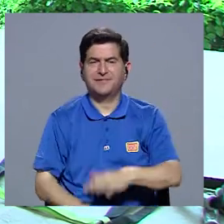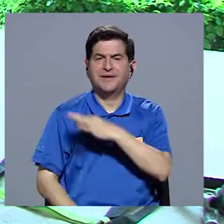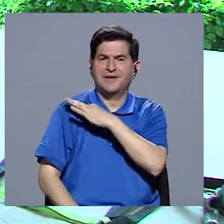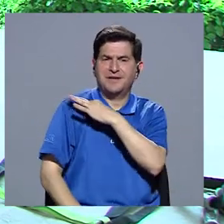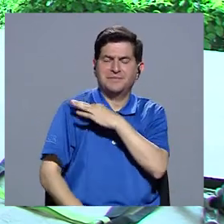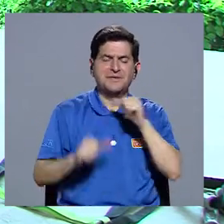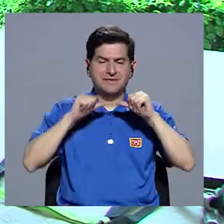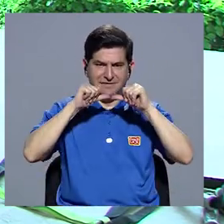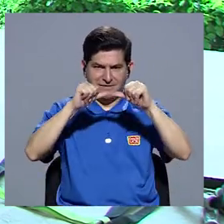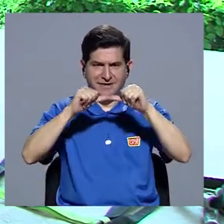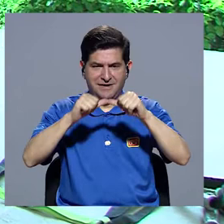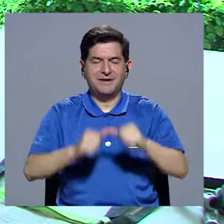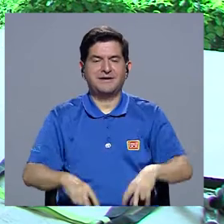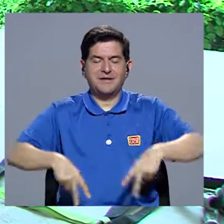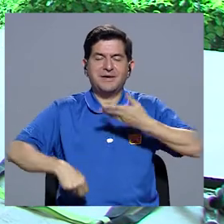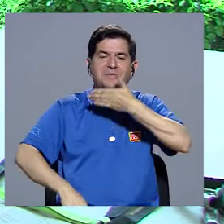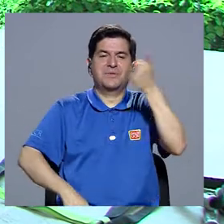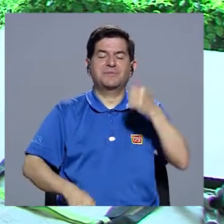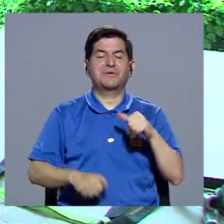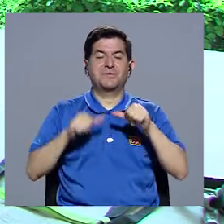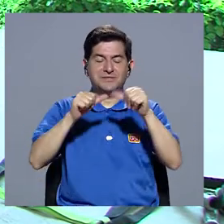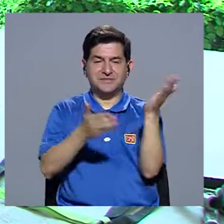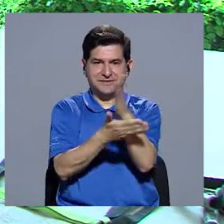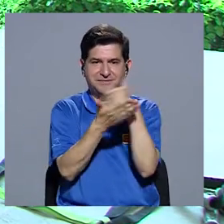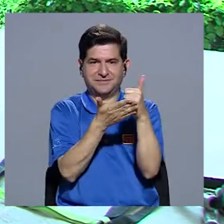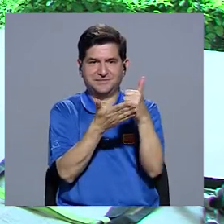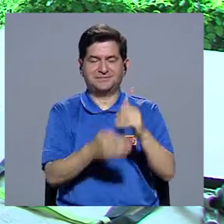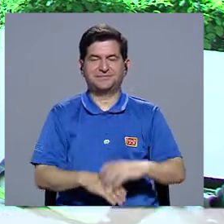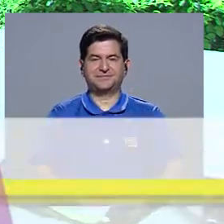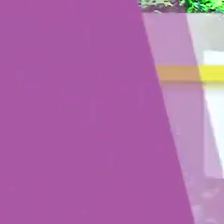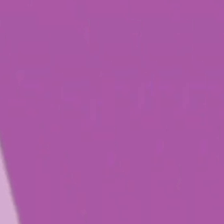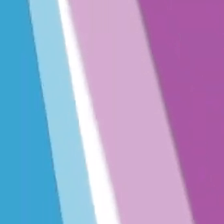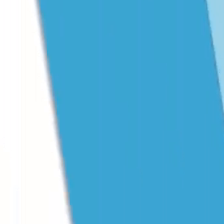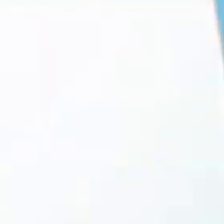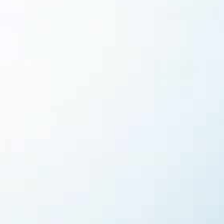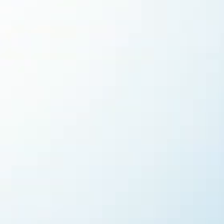invitamos a que continúen con más de Vivir Mejor en el siguiente segmento.